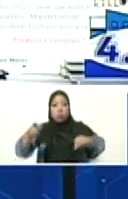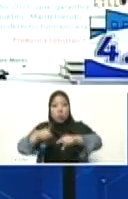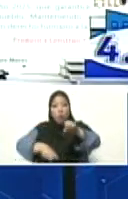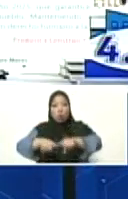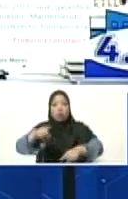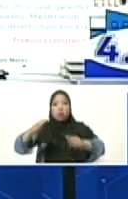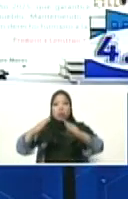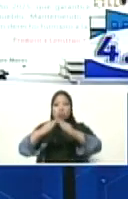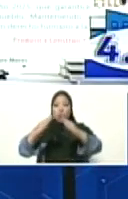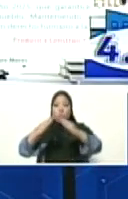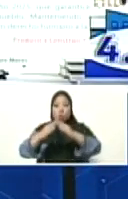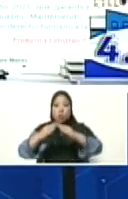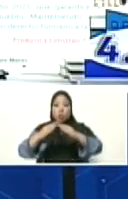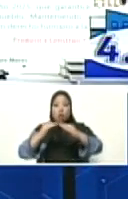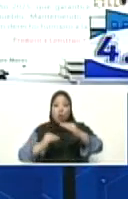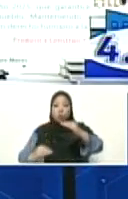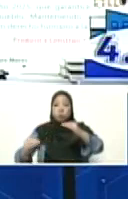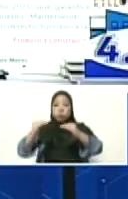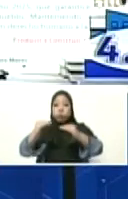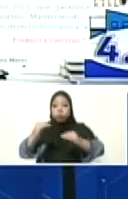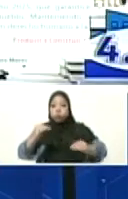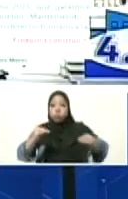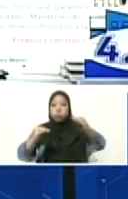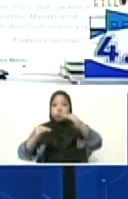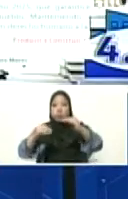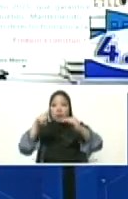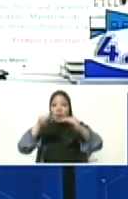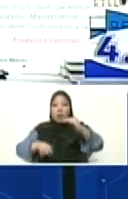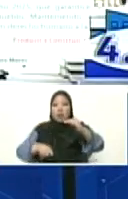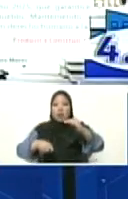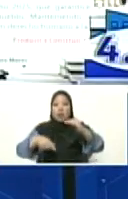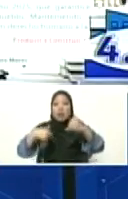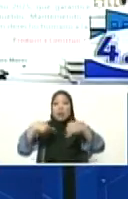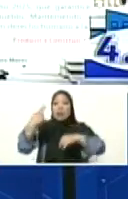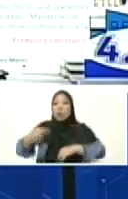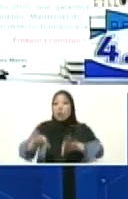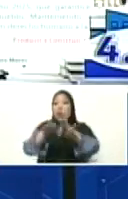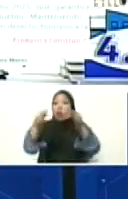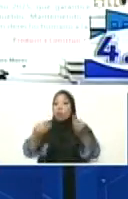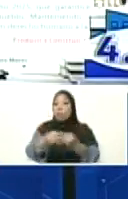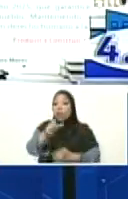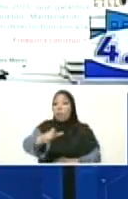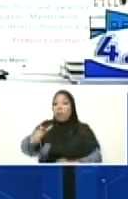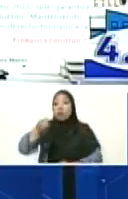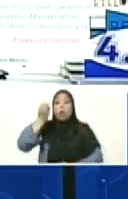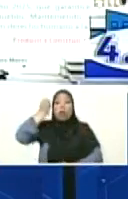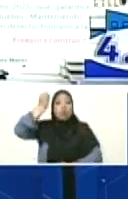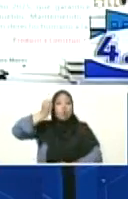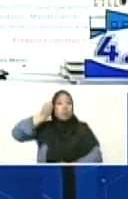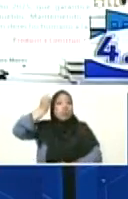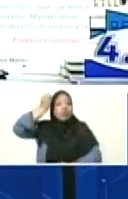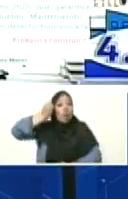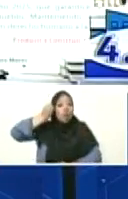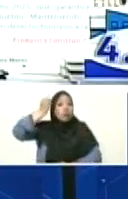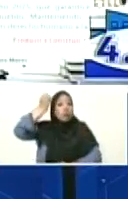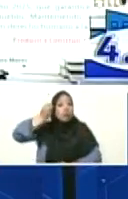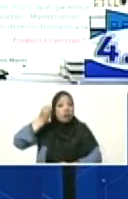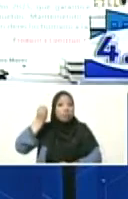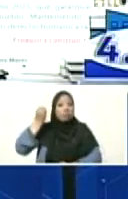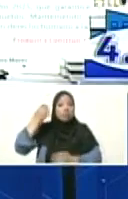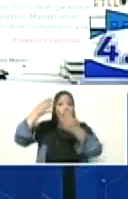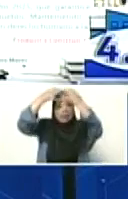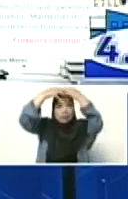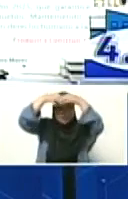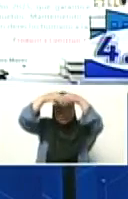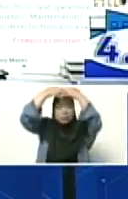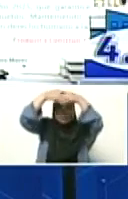bloque, ahora es con conciencia. El bloque de la conciencia, el cemento del